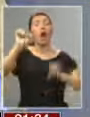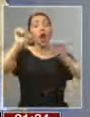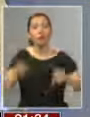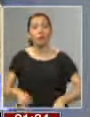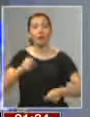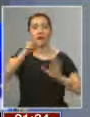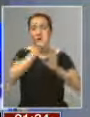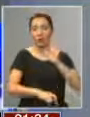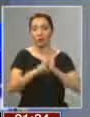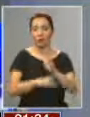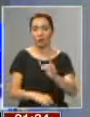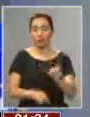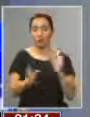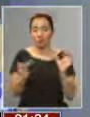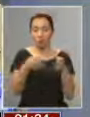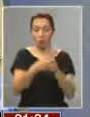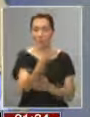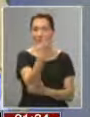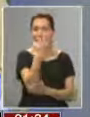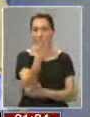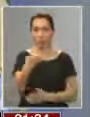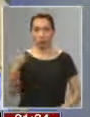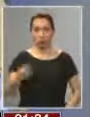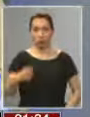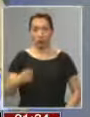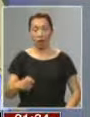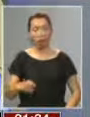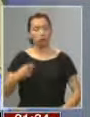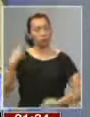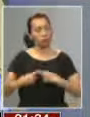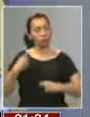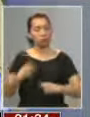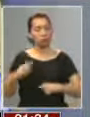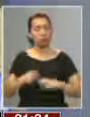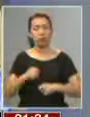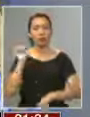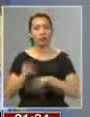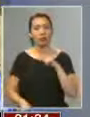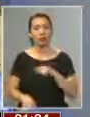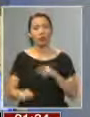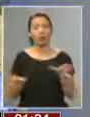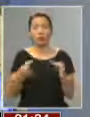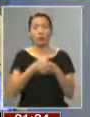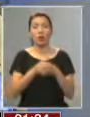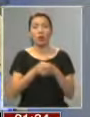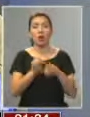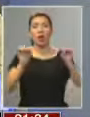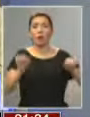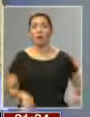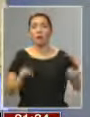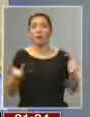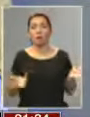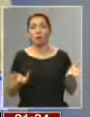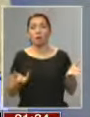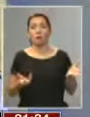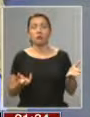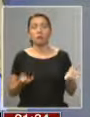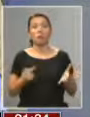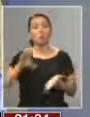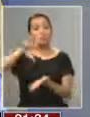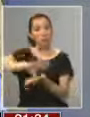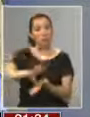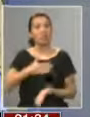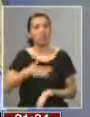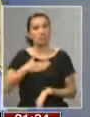Aquí tenemos un grupo de cinco senadores que se niegan a aceptar lo que el partido tiene aprobado, lo que el país